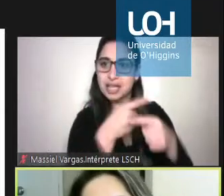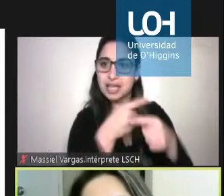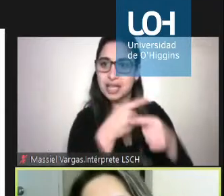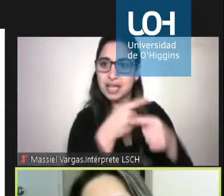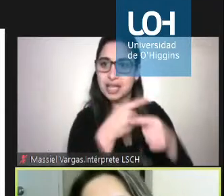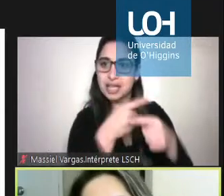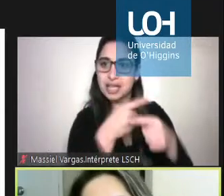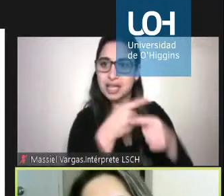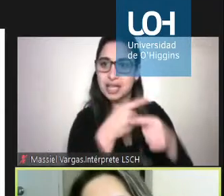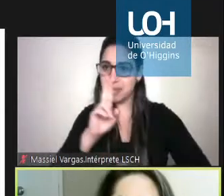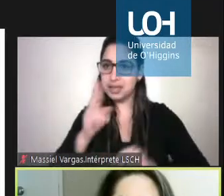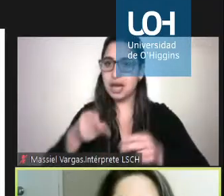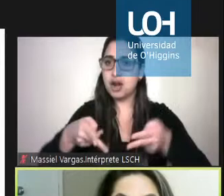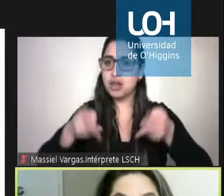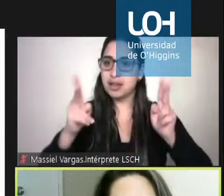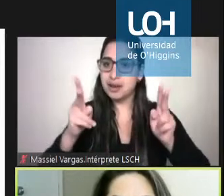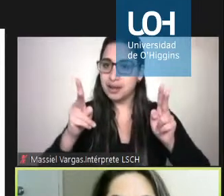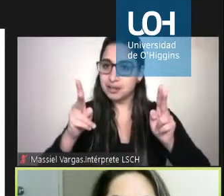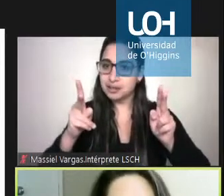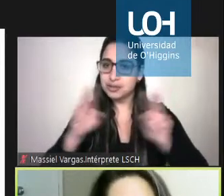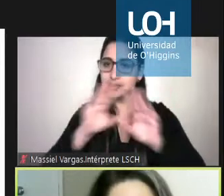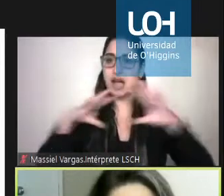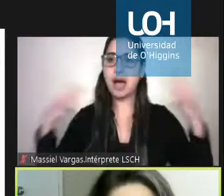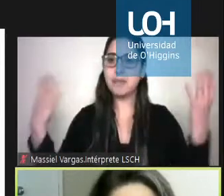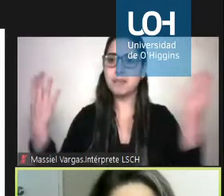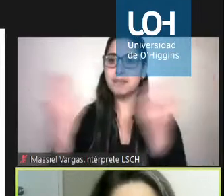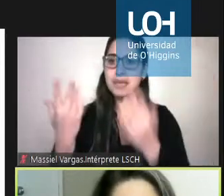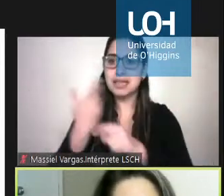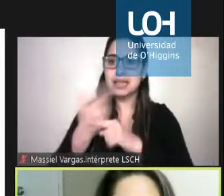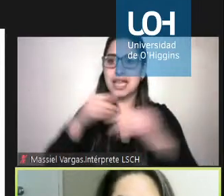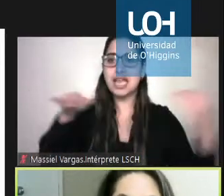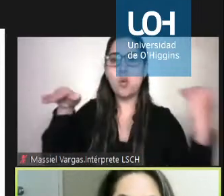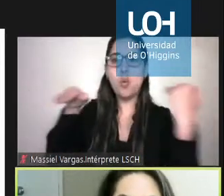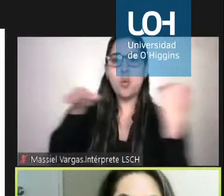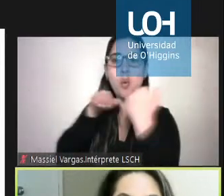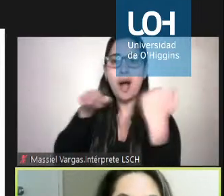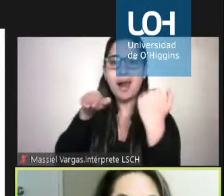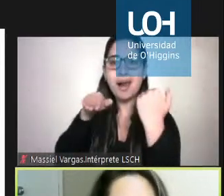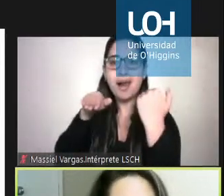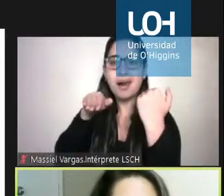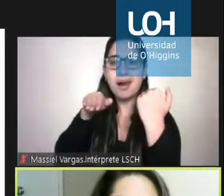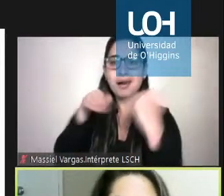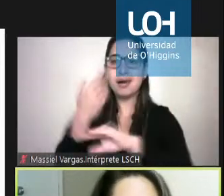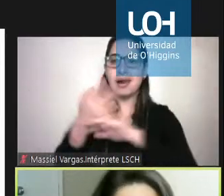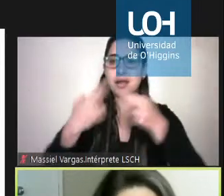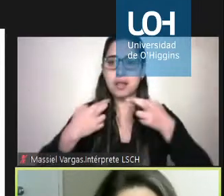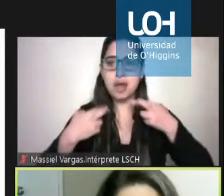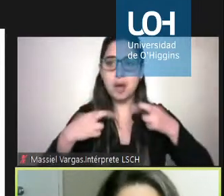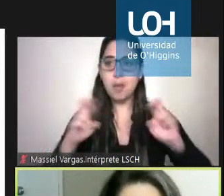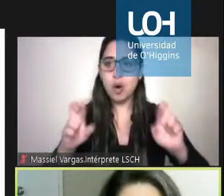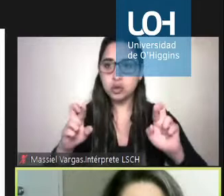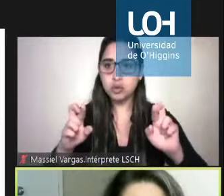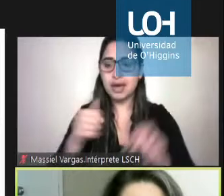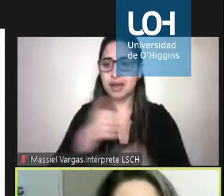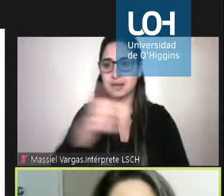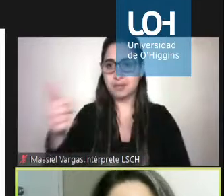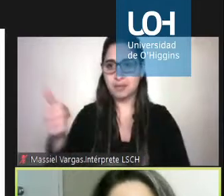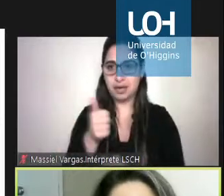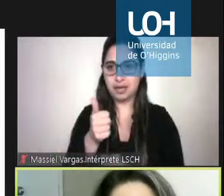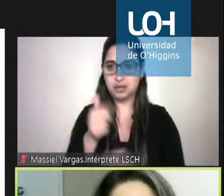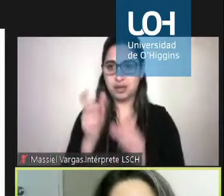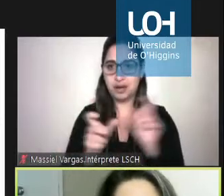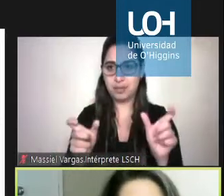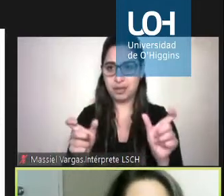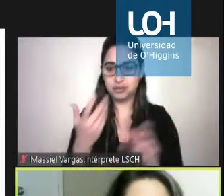generar las condiciones para que se ejerzan en igualdad de condiciones, en igualdad de oportunidad para todos. En